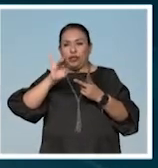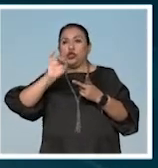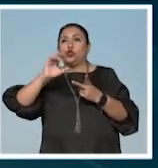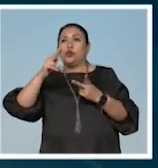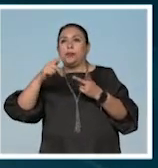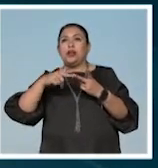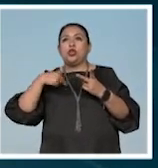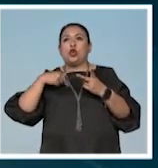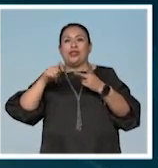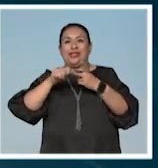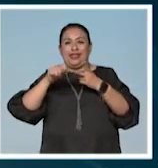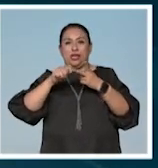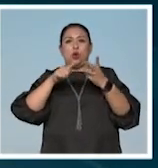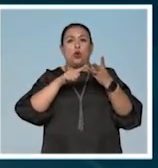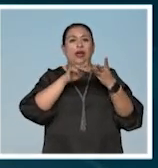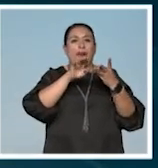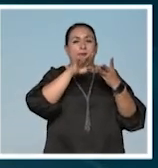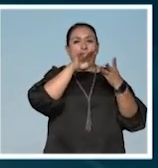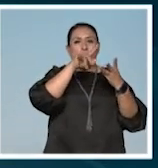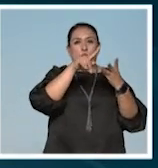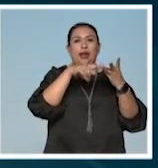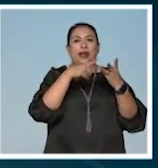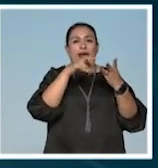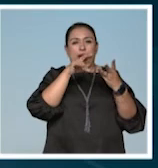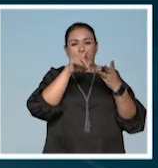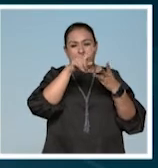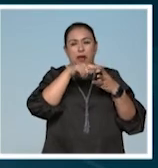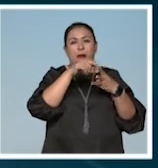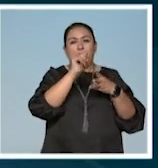encarna al tío Dave y Emanuel Lapín a Gabriel